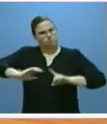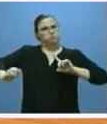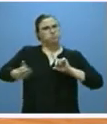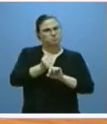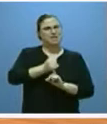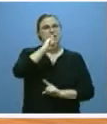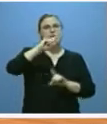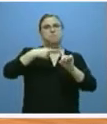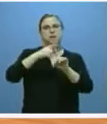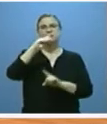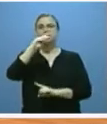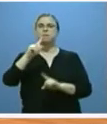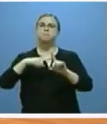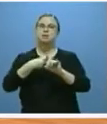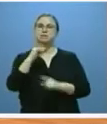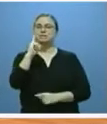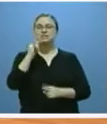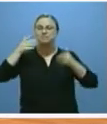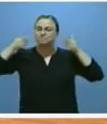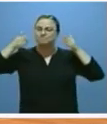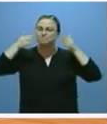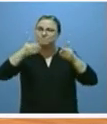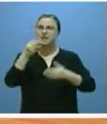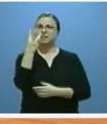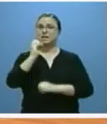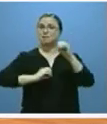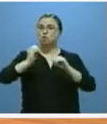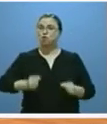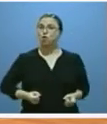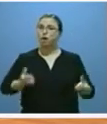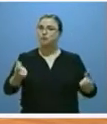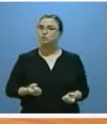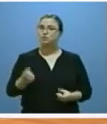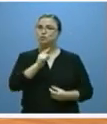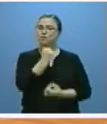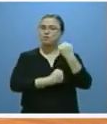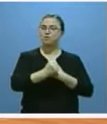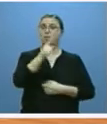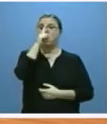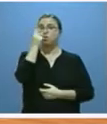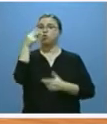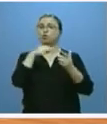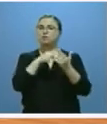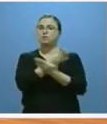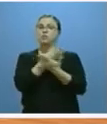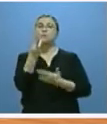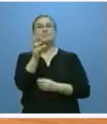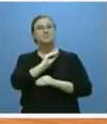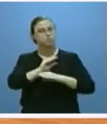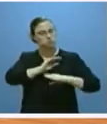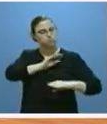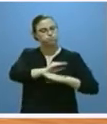a la que deberemos dirigir el 3% de todo el gasto no financiero de las consejerías en el año 2019. Ahora estamos